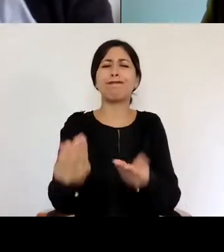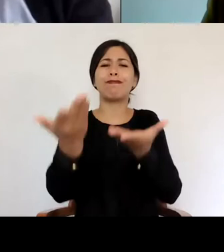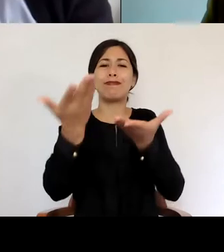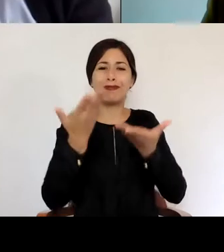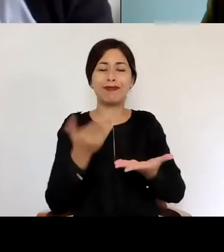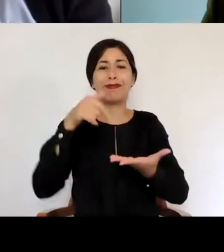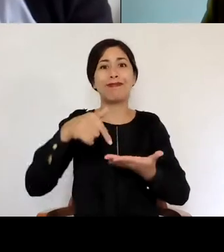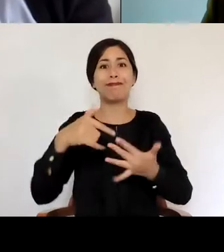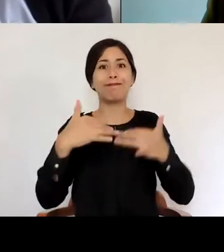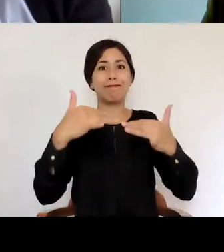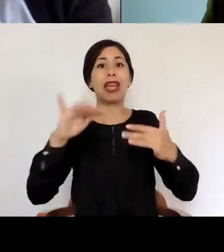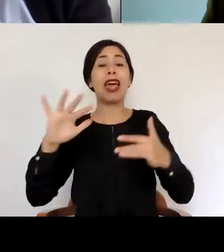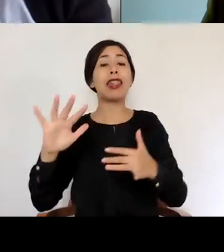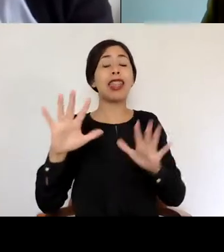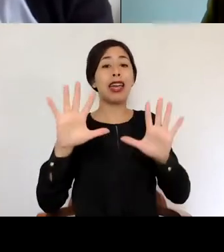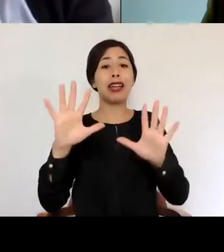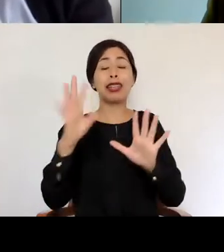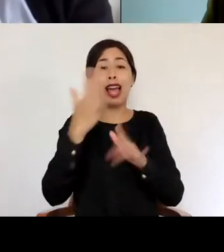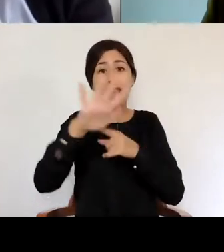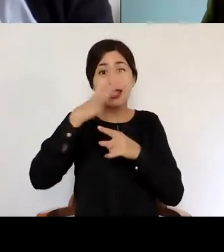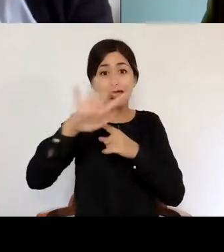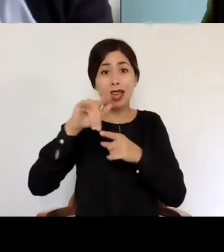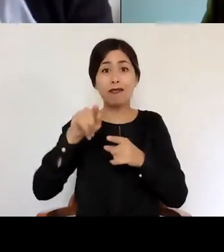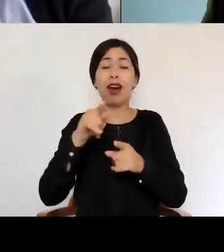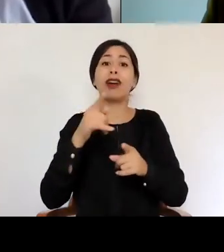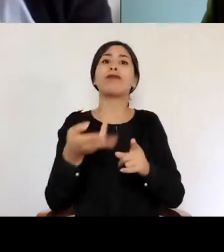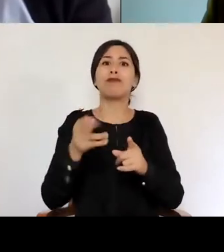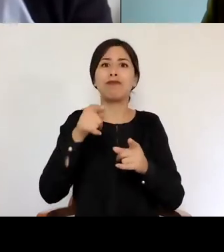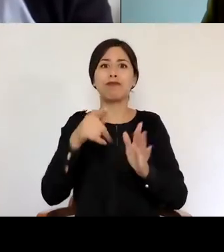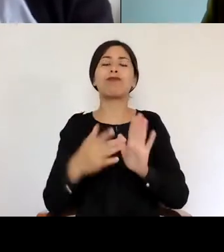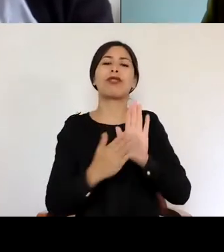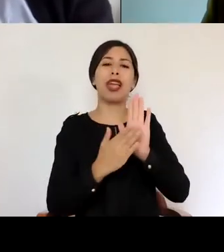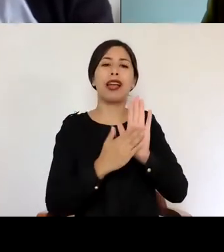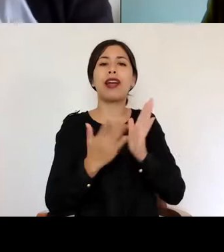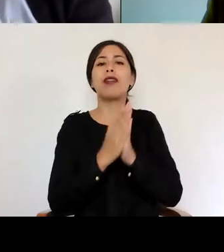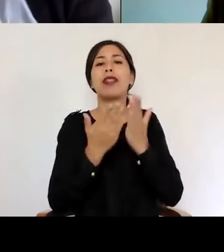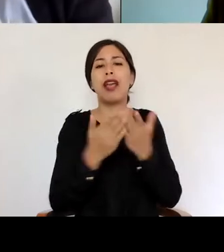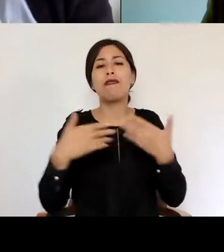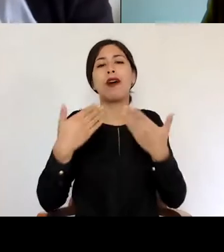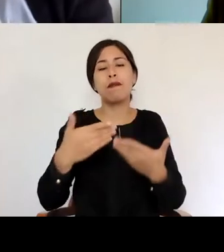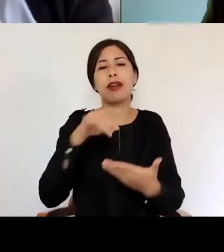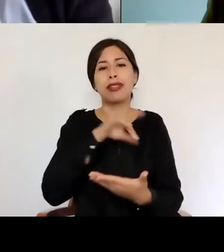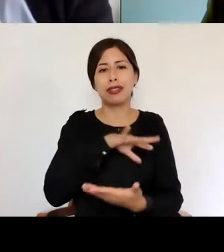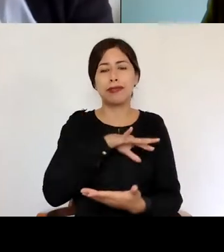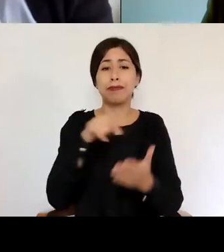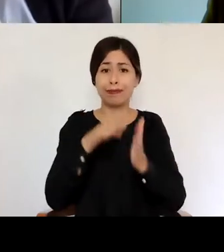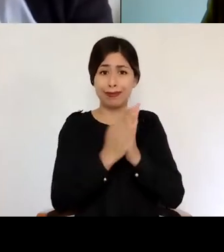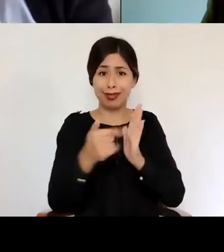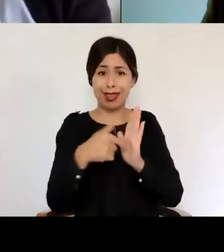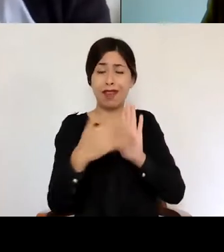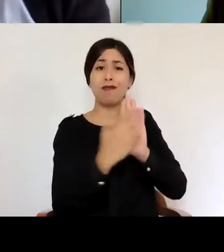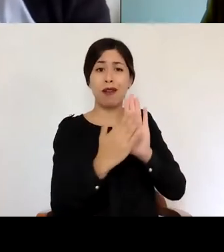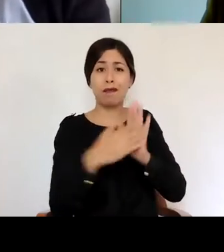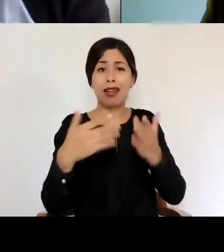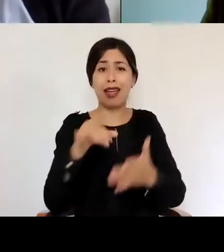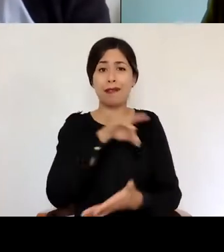de la decimoquinta edición del libro Propuestas para Chile. Este libro, cuya versión